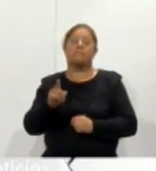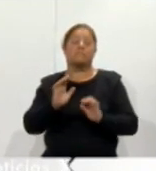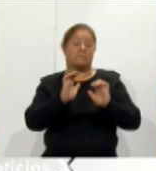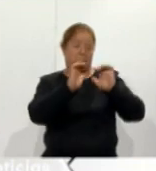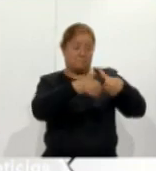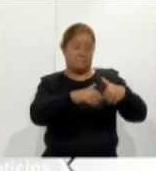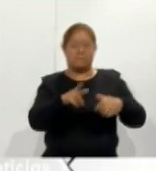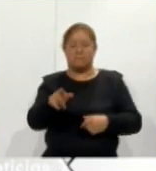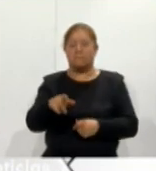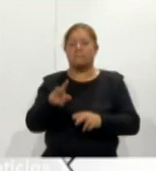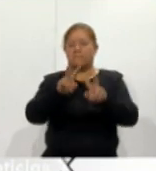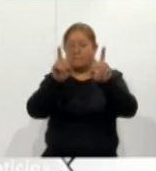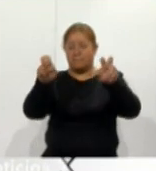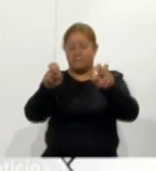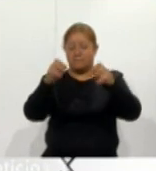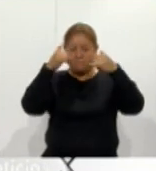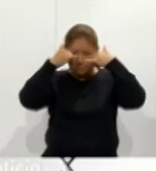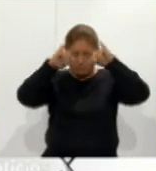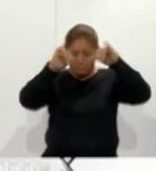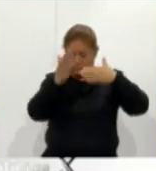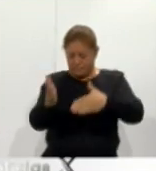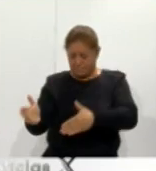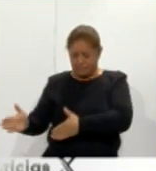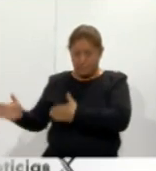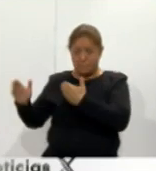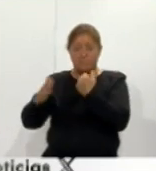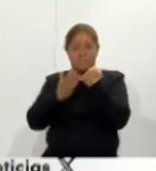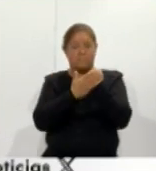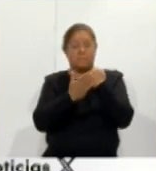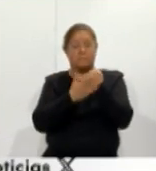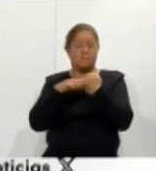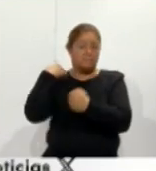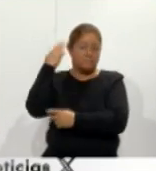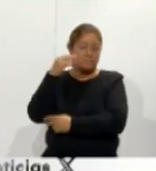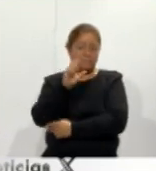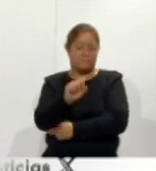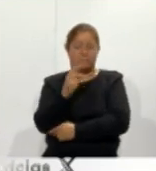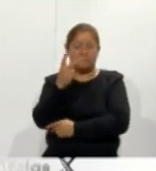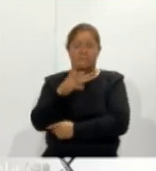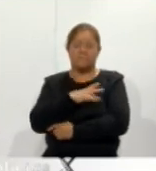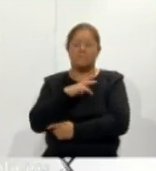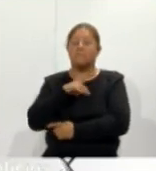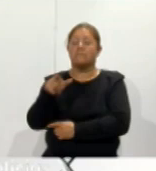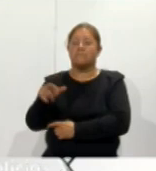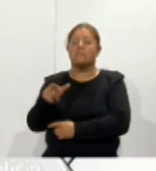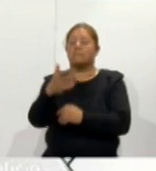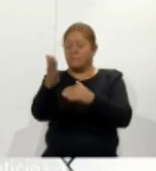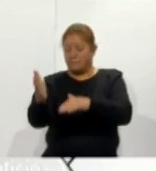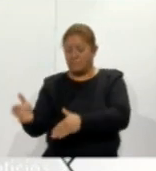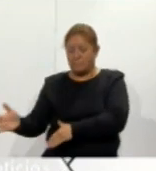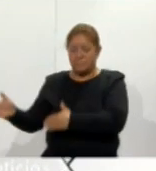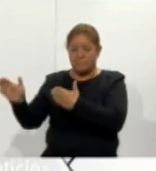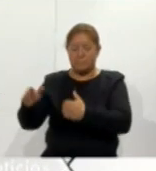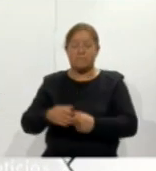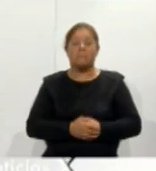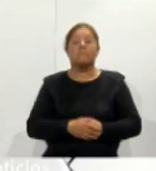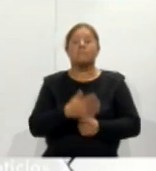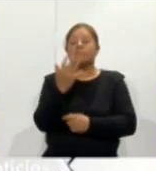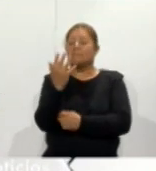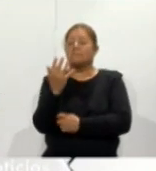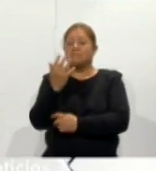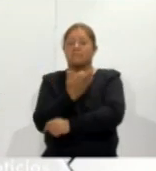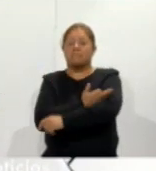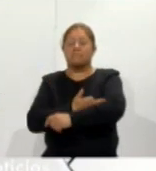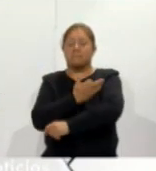y quiero comentarle que pues el próximo 22 de marzo se efectuará el tentadero público a las 17 horas en la